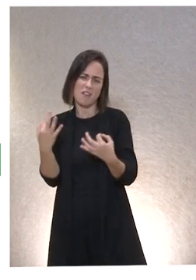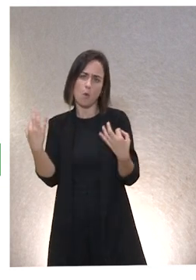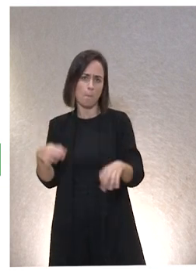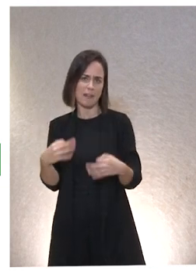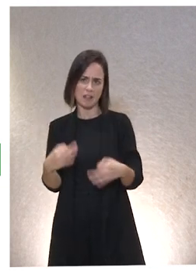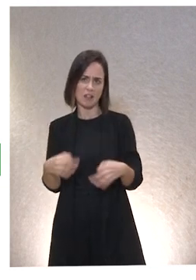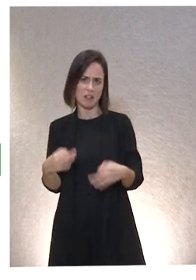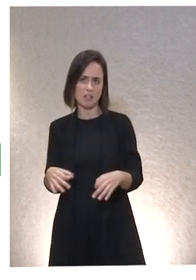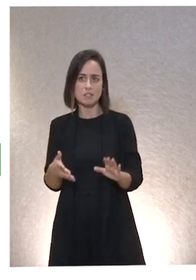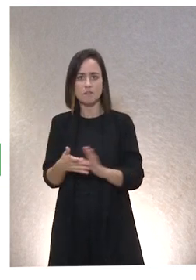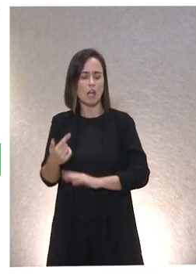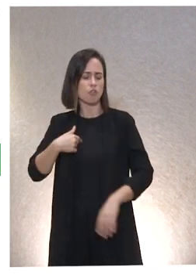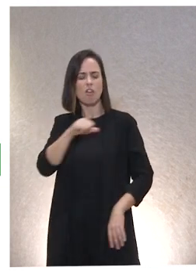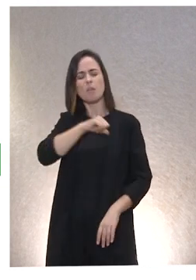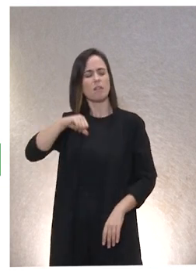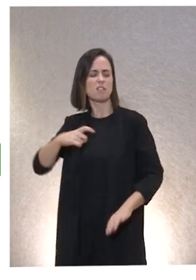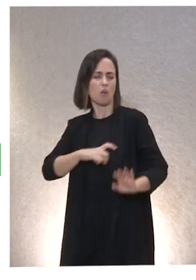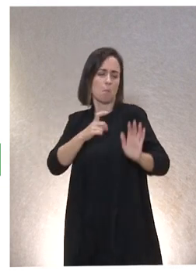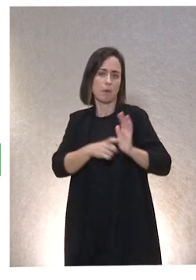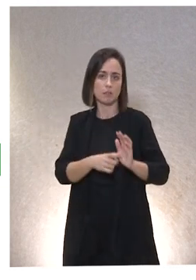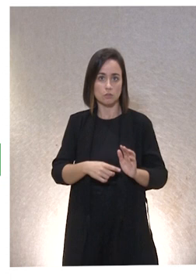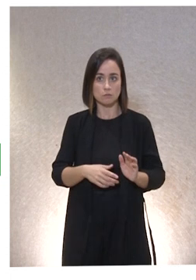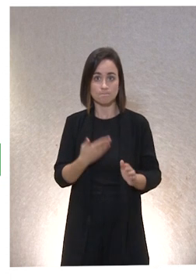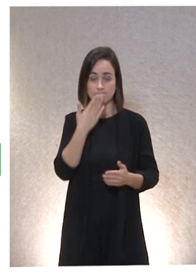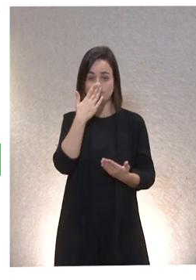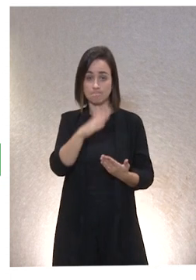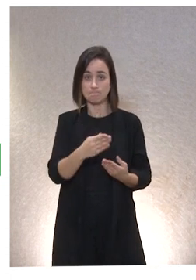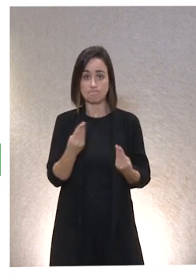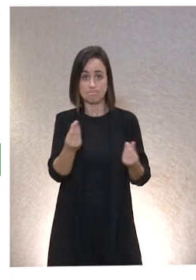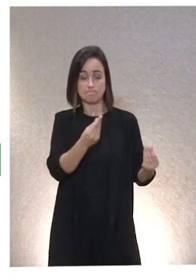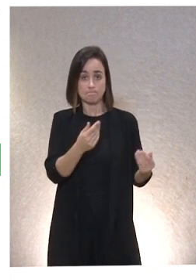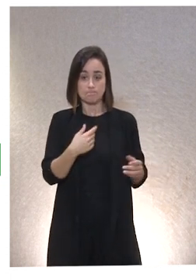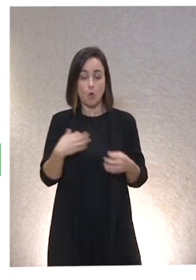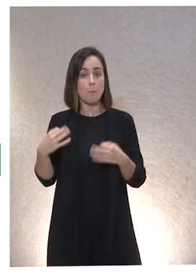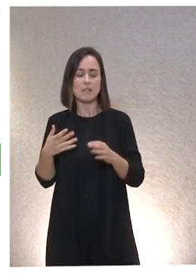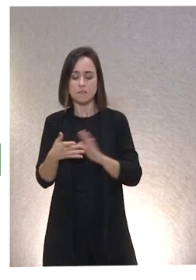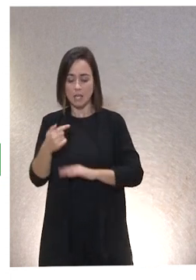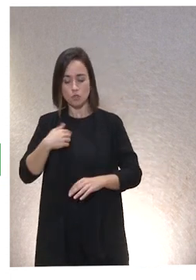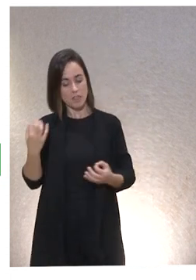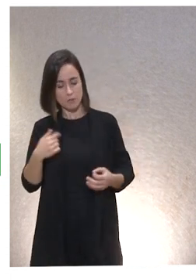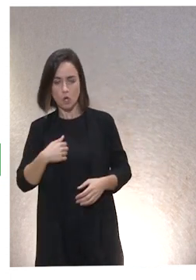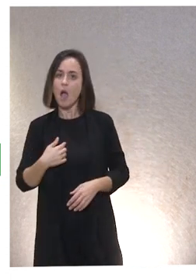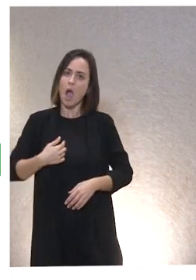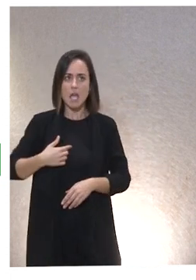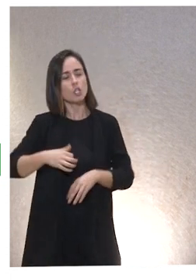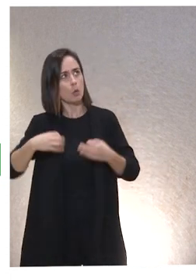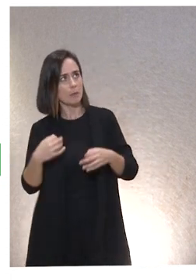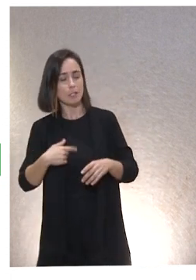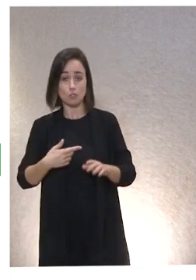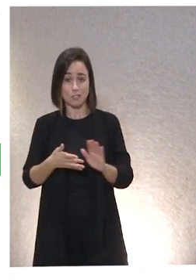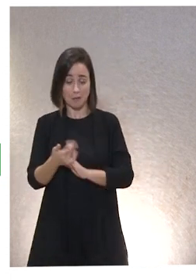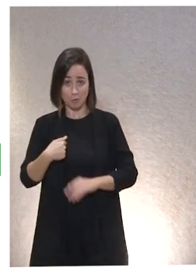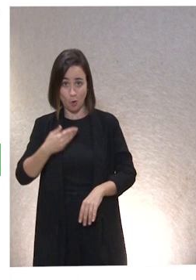pensar que somos independientes. Y la humildad no es que yo diga, ¡ay, qué humilde soy! Porque entonces ya te pones también orgulloso.